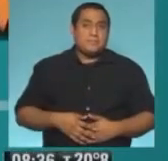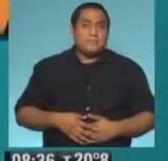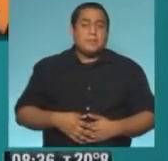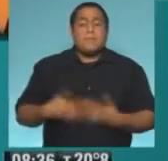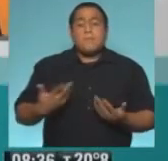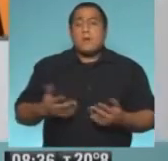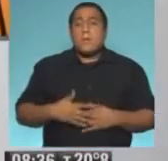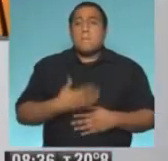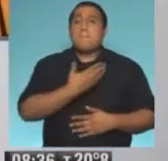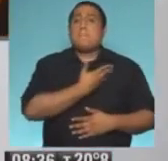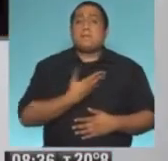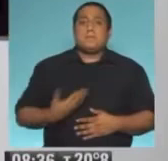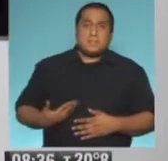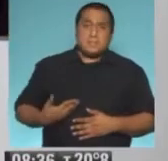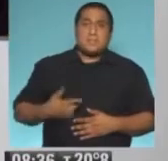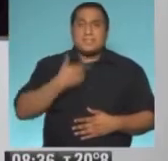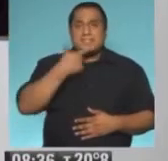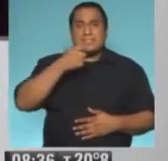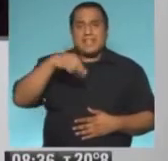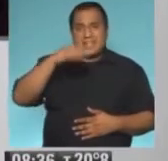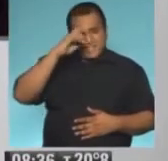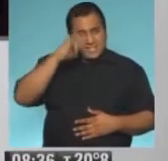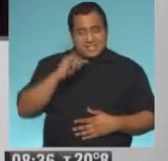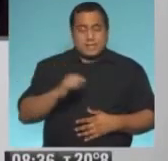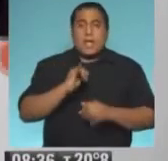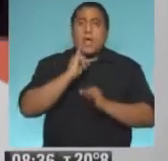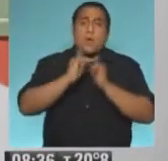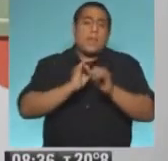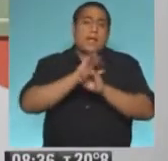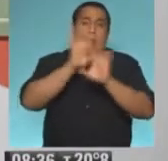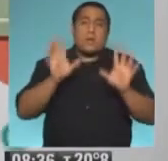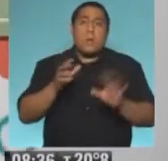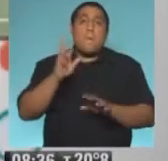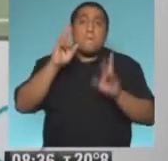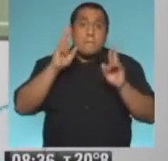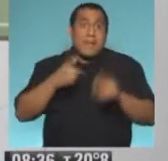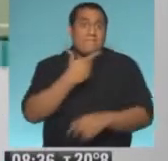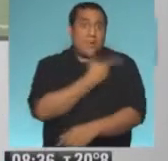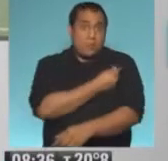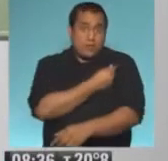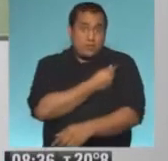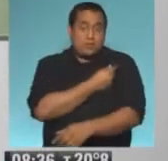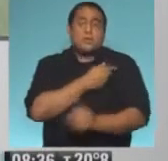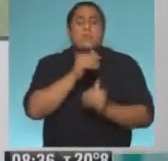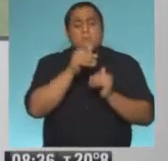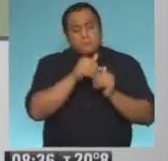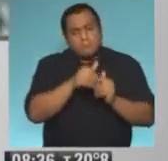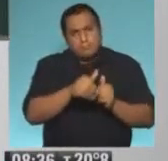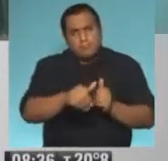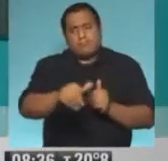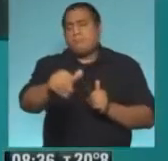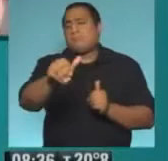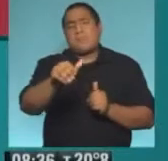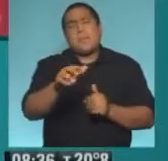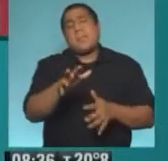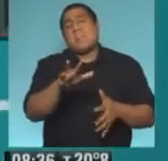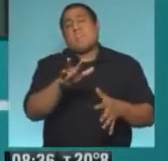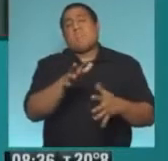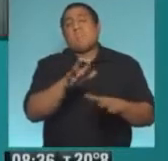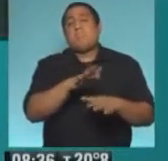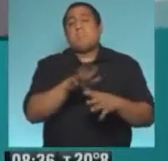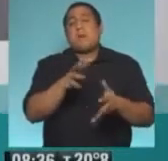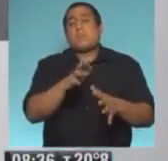Bueno, el presidente Pedro Sánchez ha sido muy claro que este plan de vacunación va a llevar por lo menos mínimamente